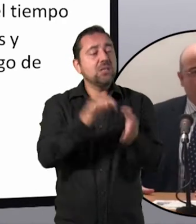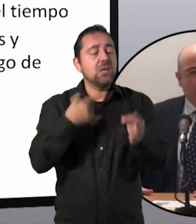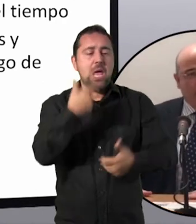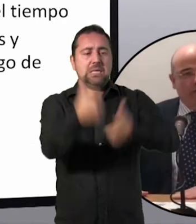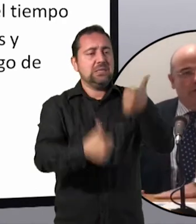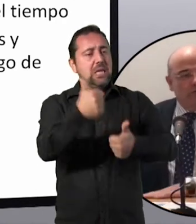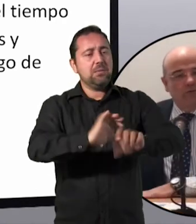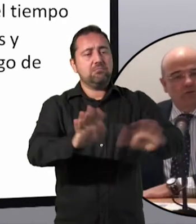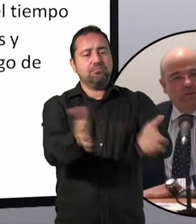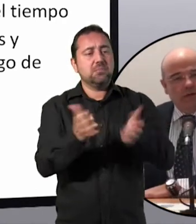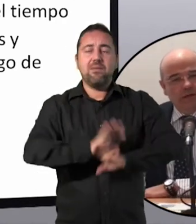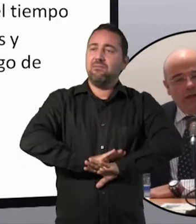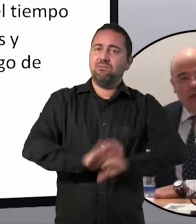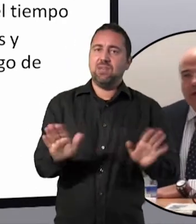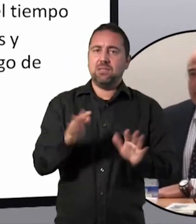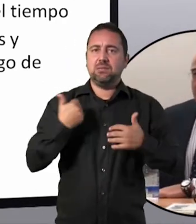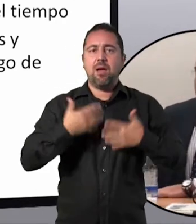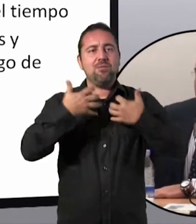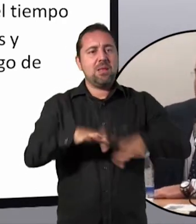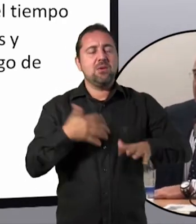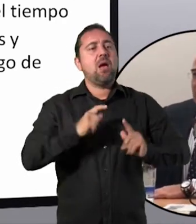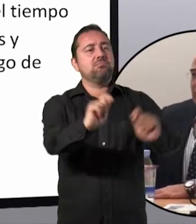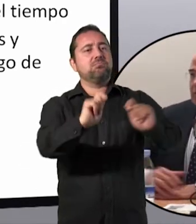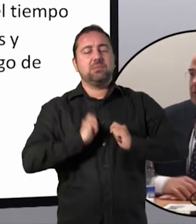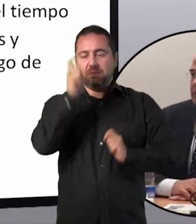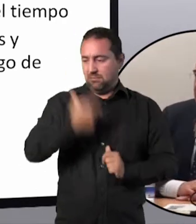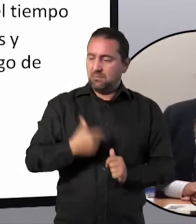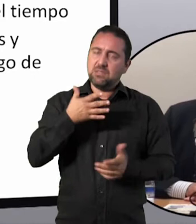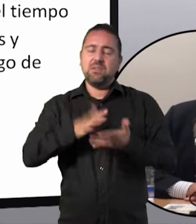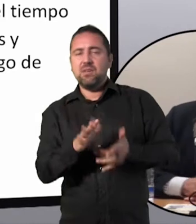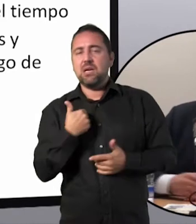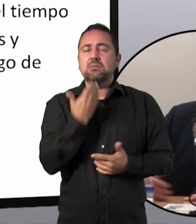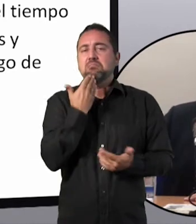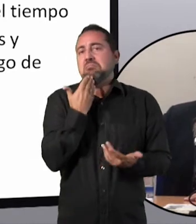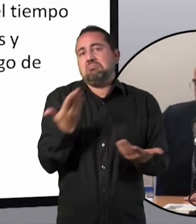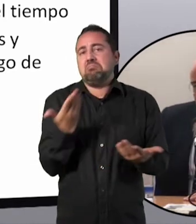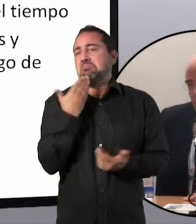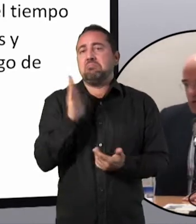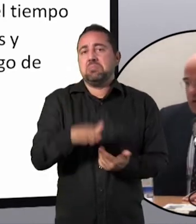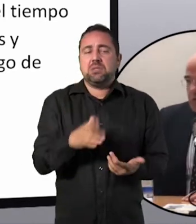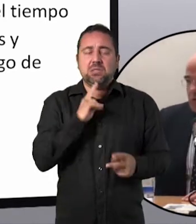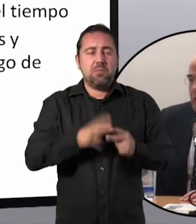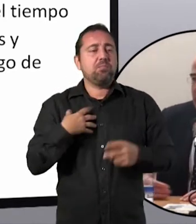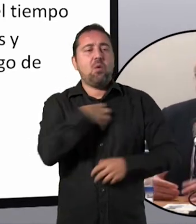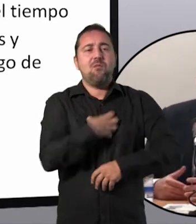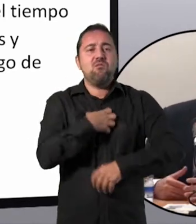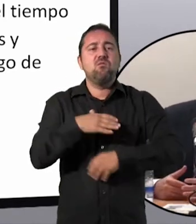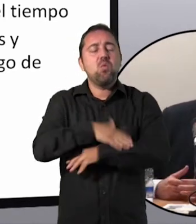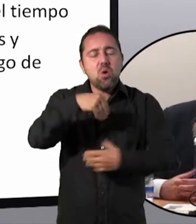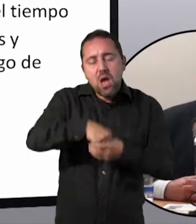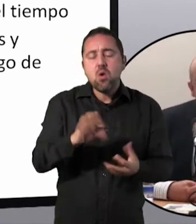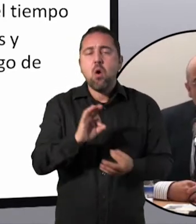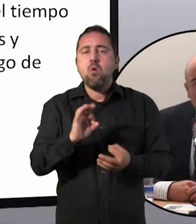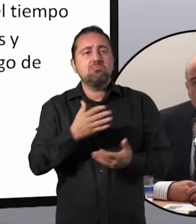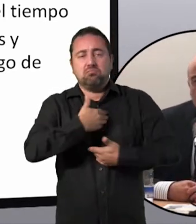y ya se ha acabado. Ya somos a partir de ahí, ya somos funcionarios o ya lo vamos a hacer. El